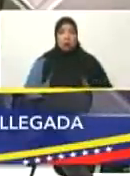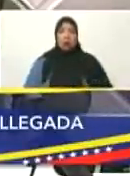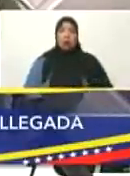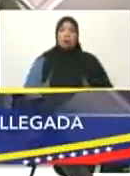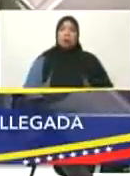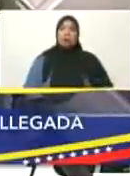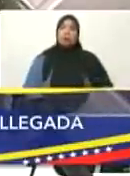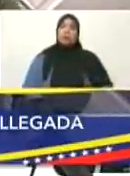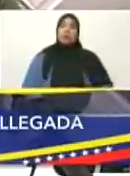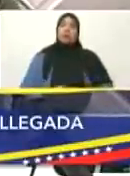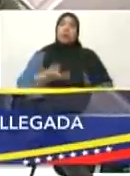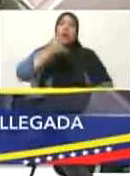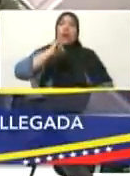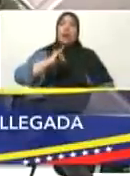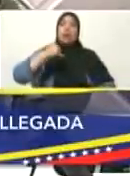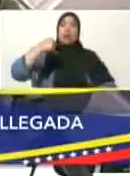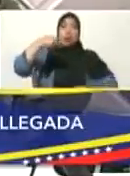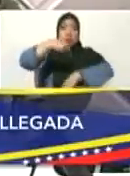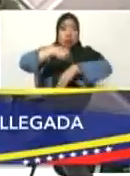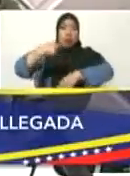Y el tiempo corre.